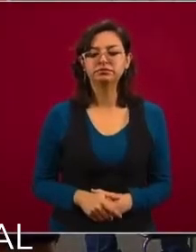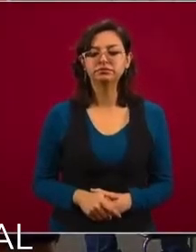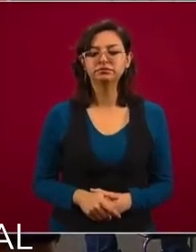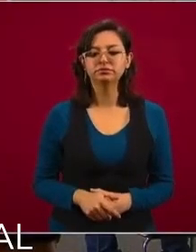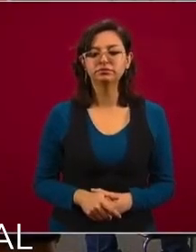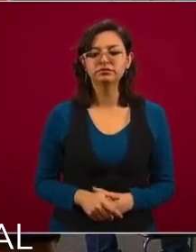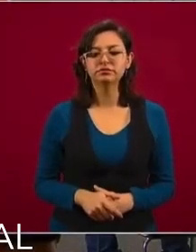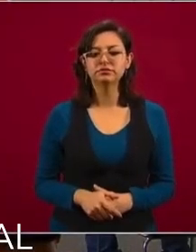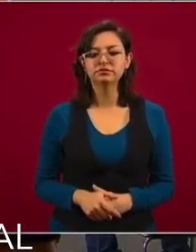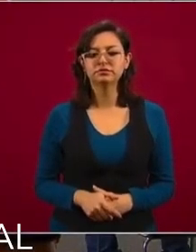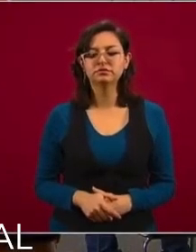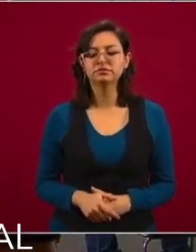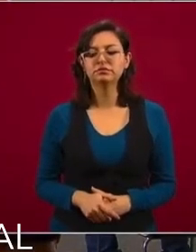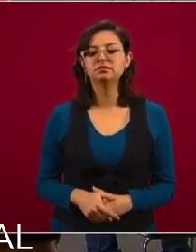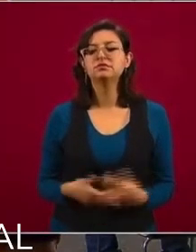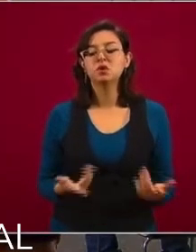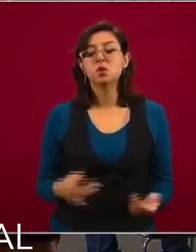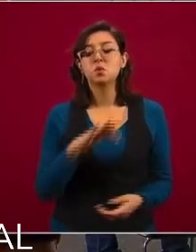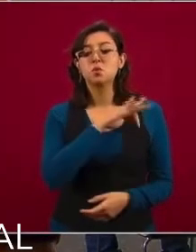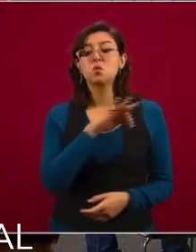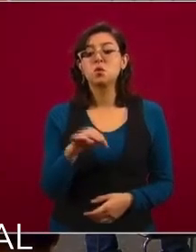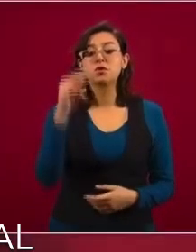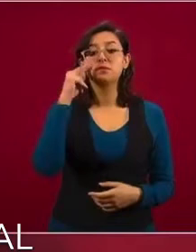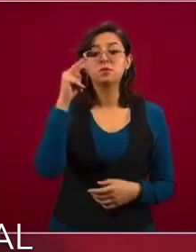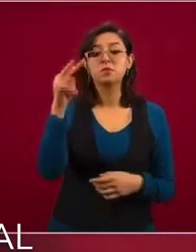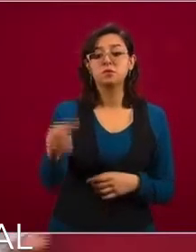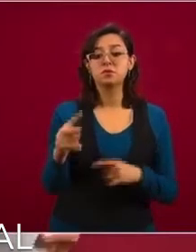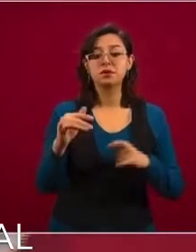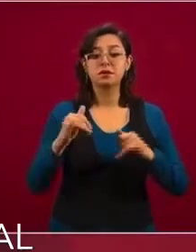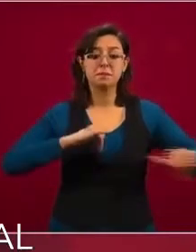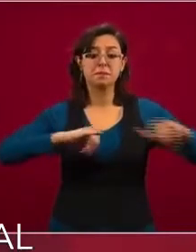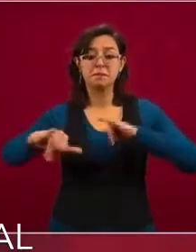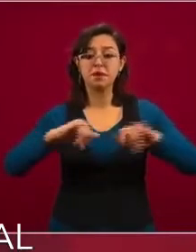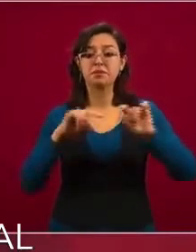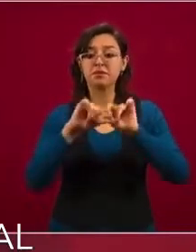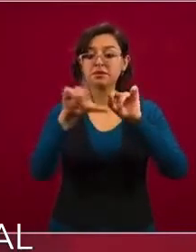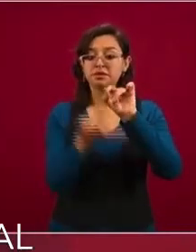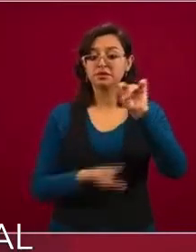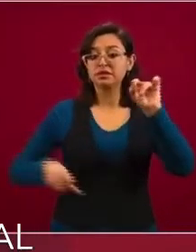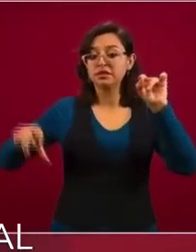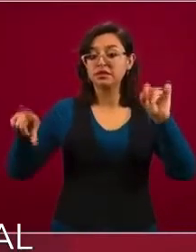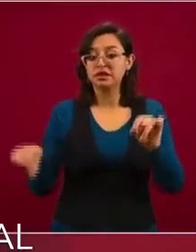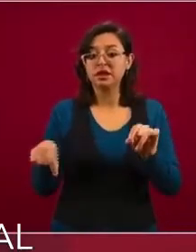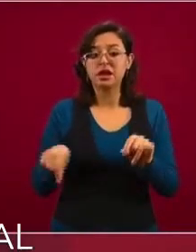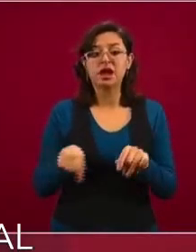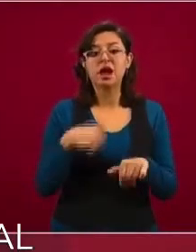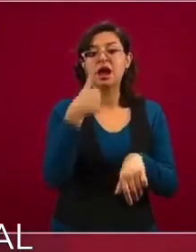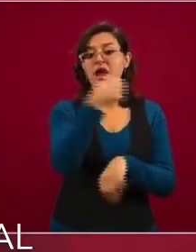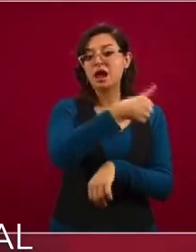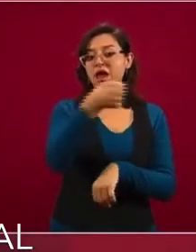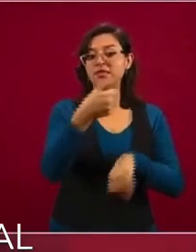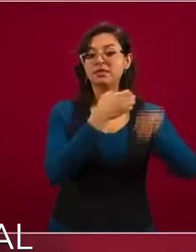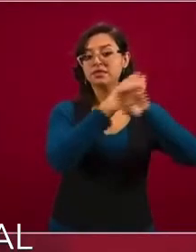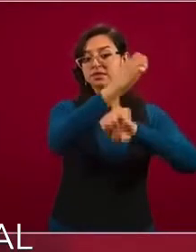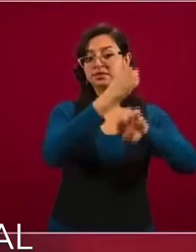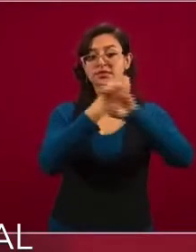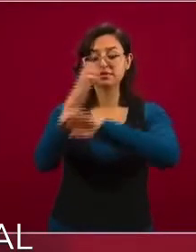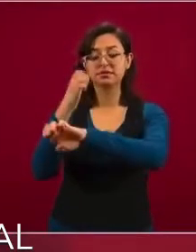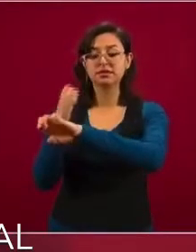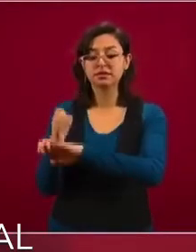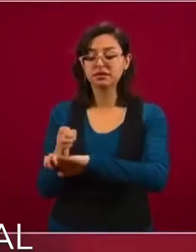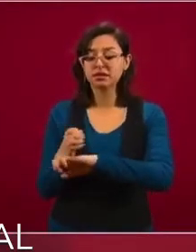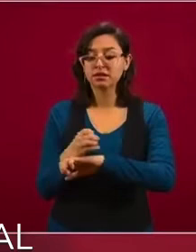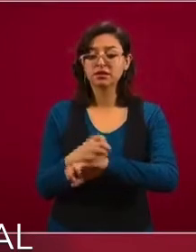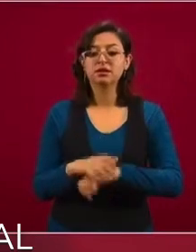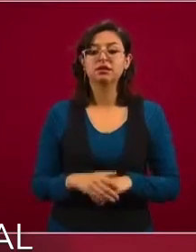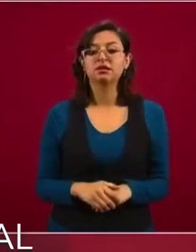Aquí lo podemos ver distribuido en el territorio nacional por entidad federativa. Tenemos,